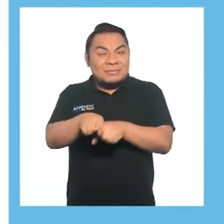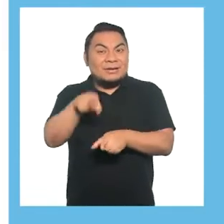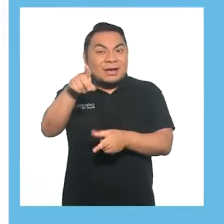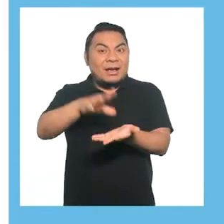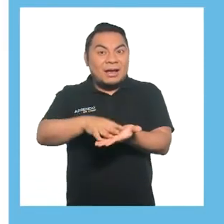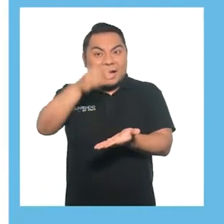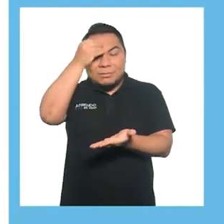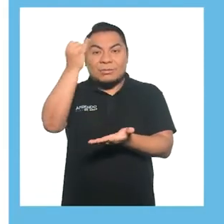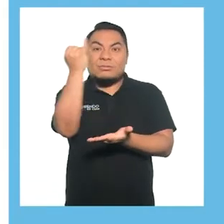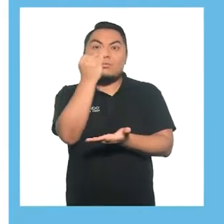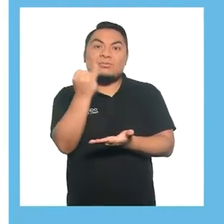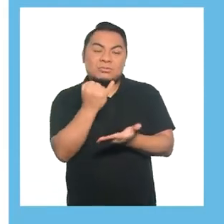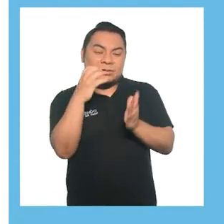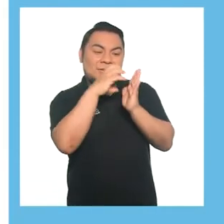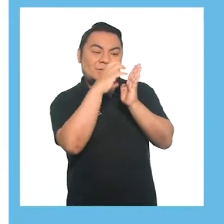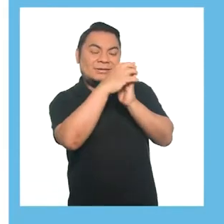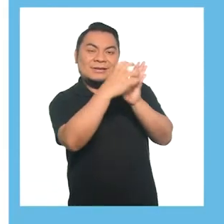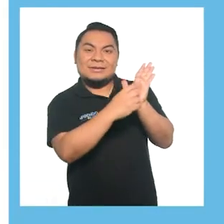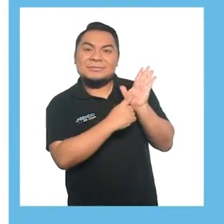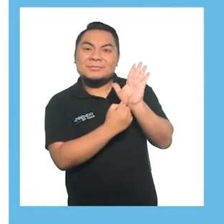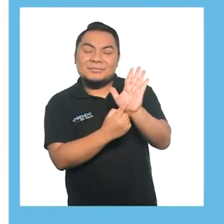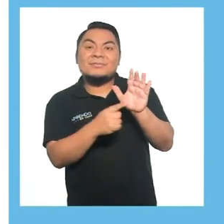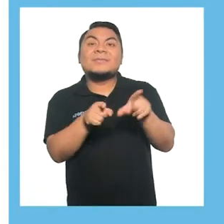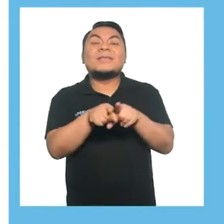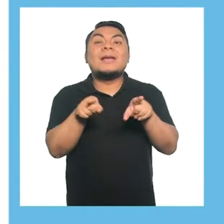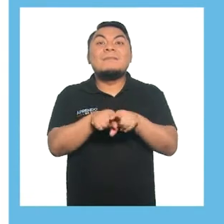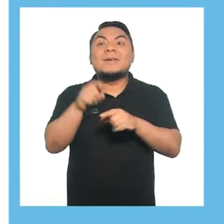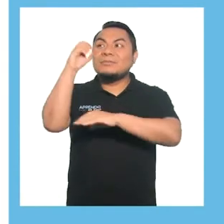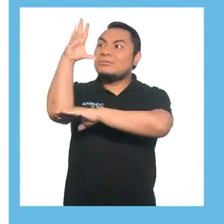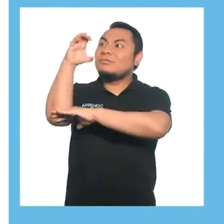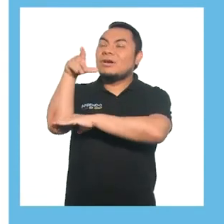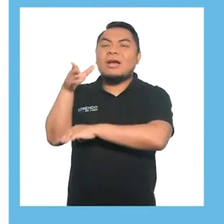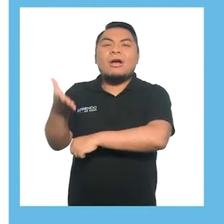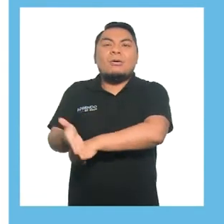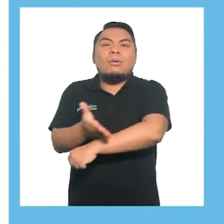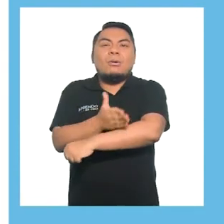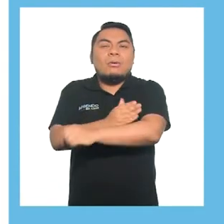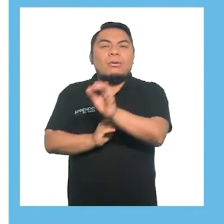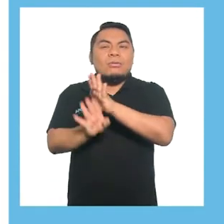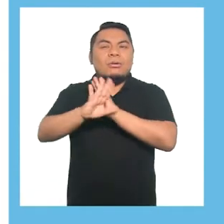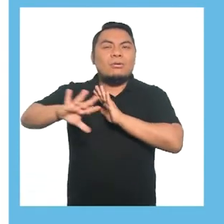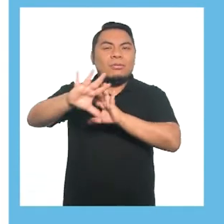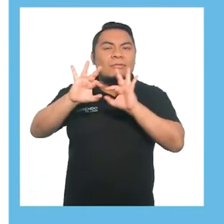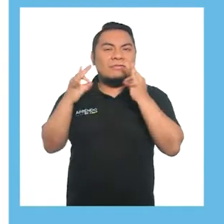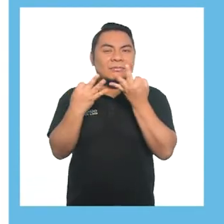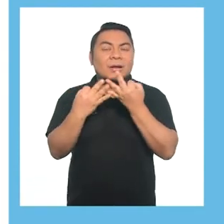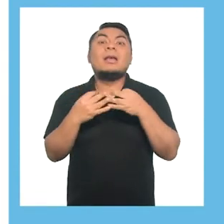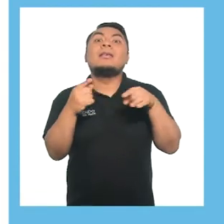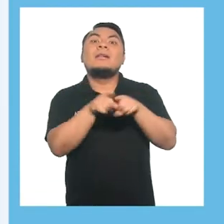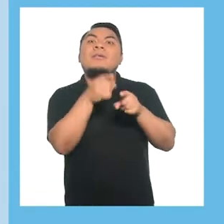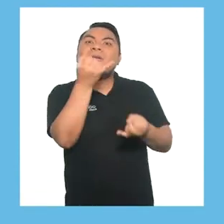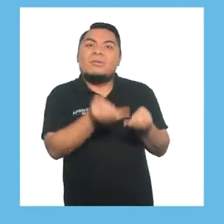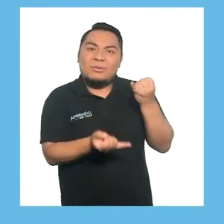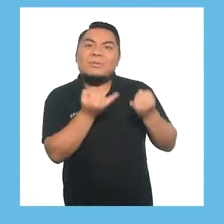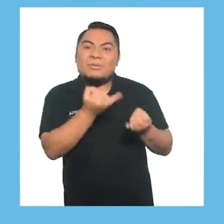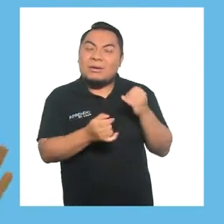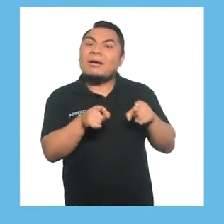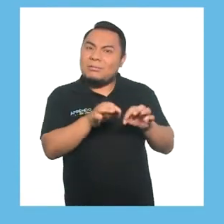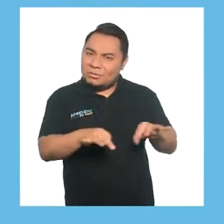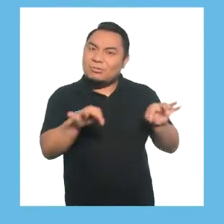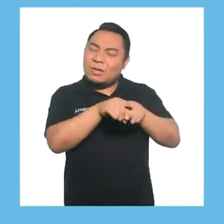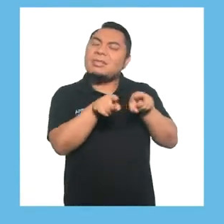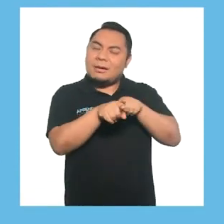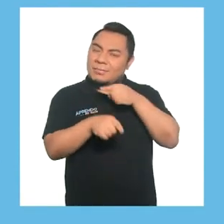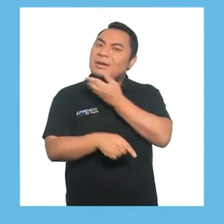Aprendemos a Usar los Pictogramas, El Semáforo del Progreso como Familia y, por último, pero